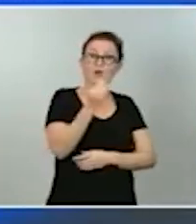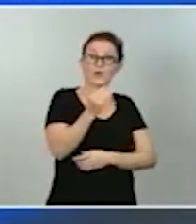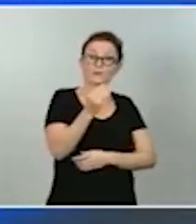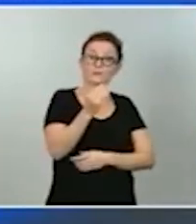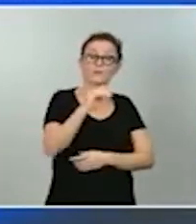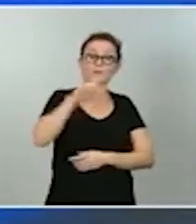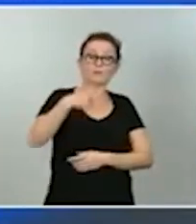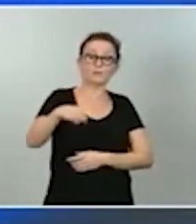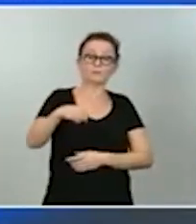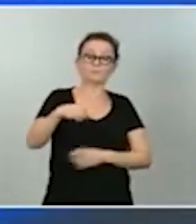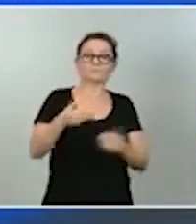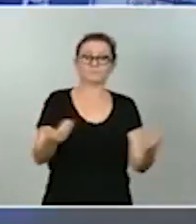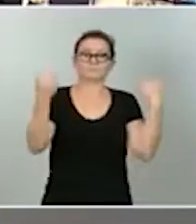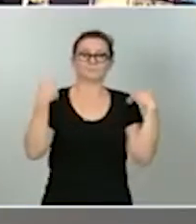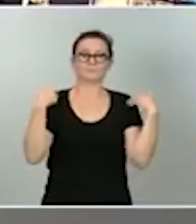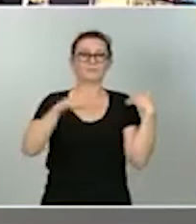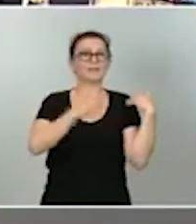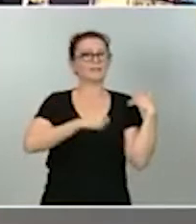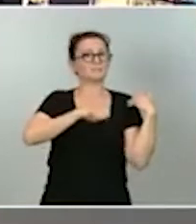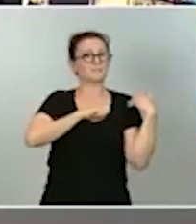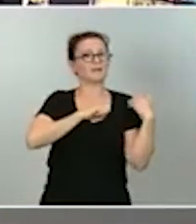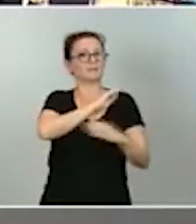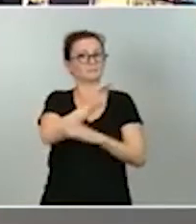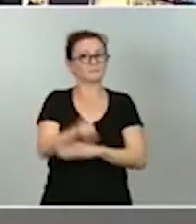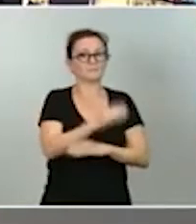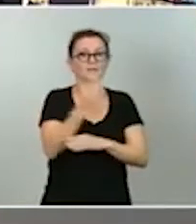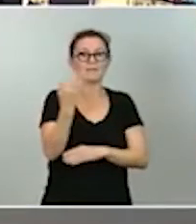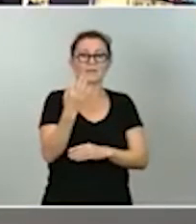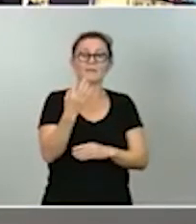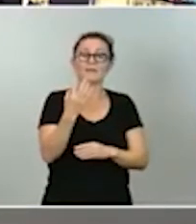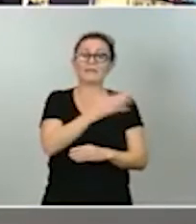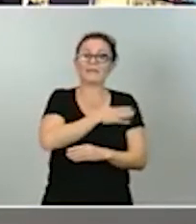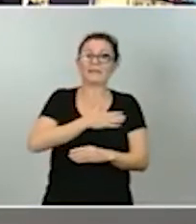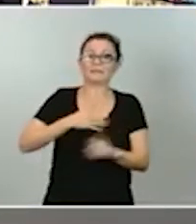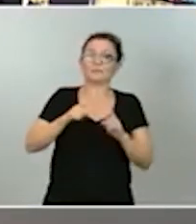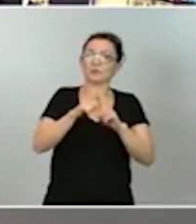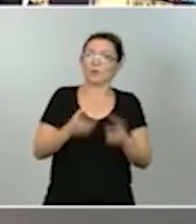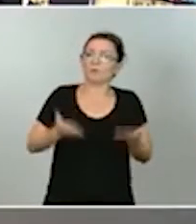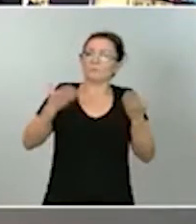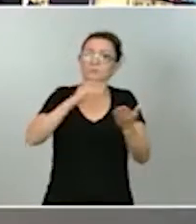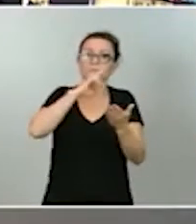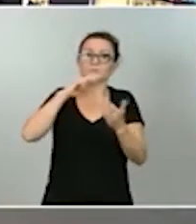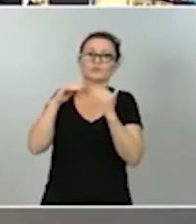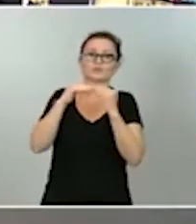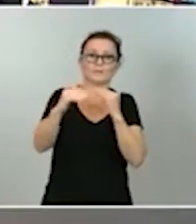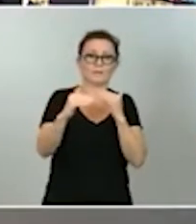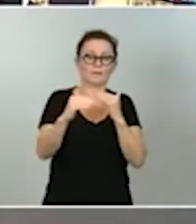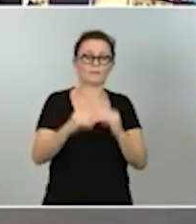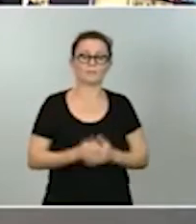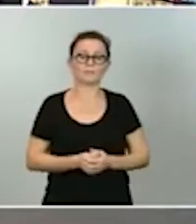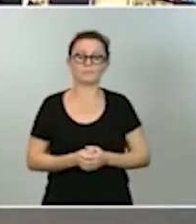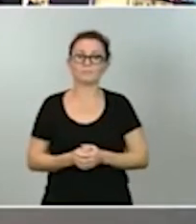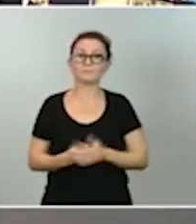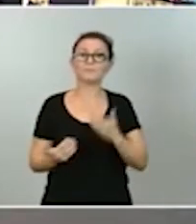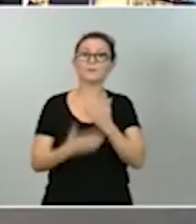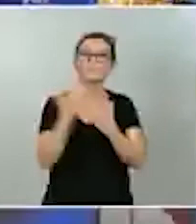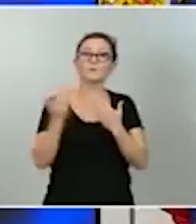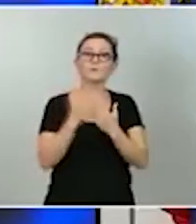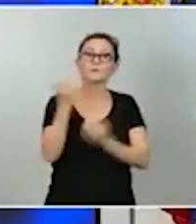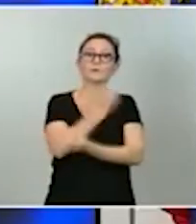poder legárselo con los mejores parámetros de sostenibilidad. En esta nueva modernización de la economía española,